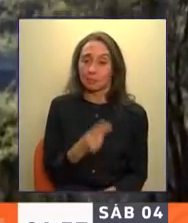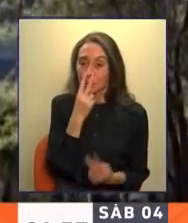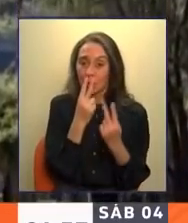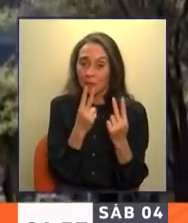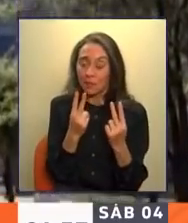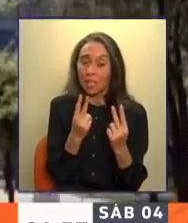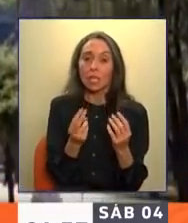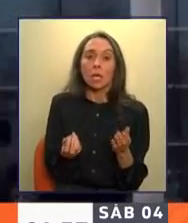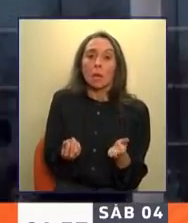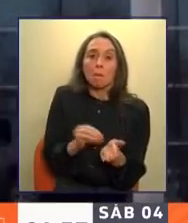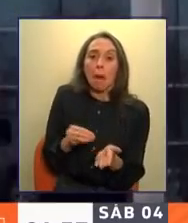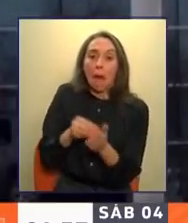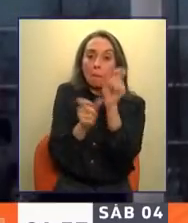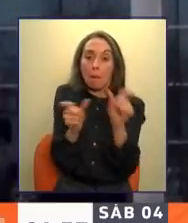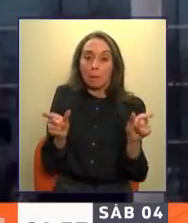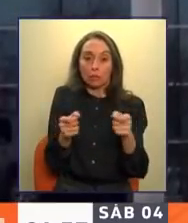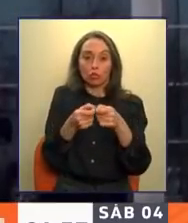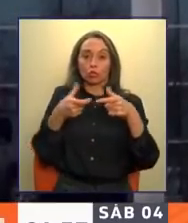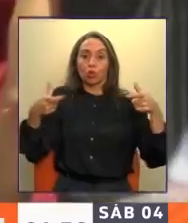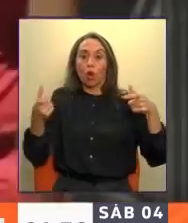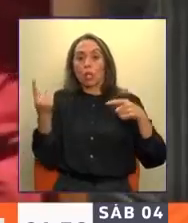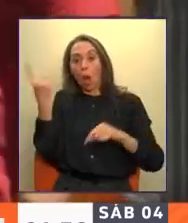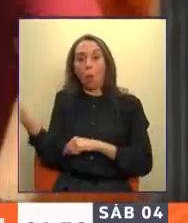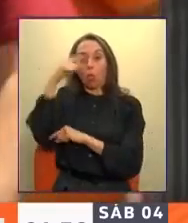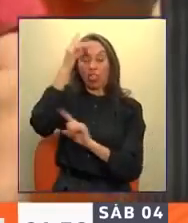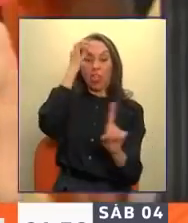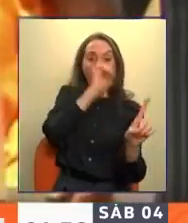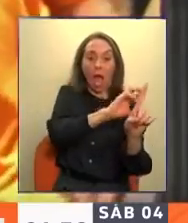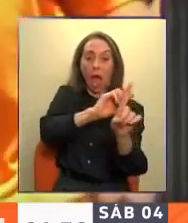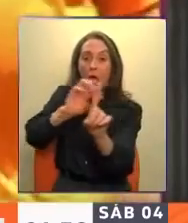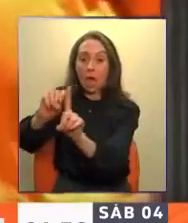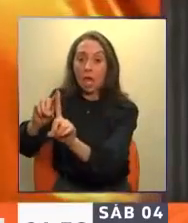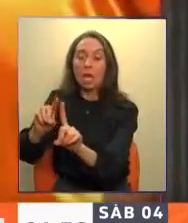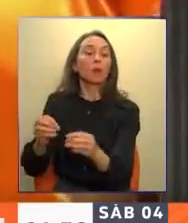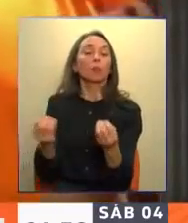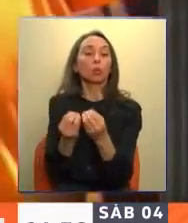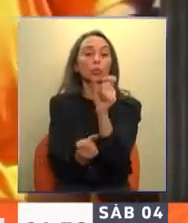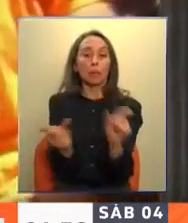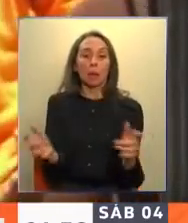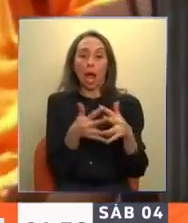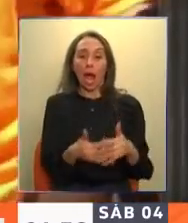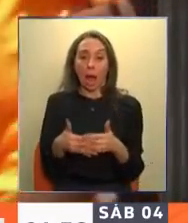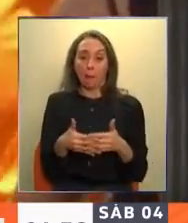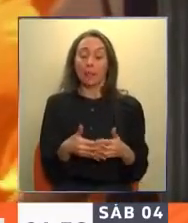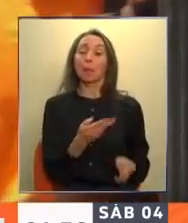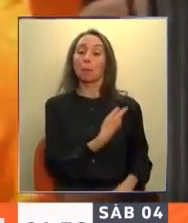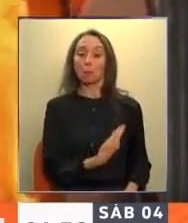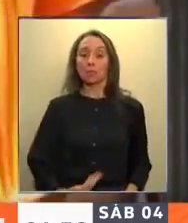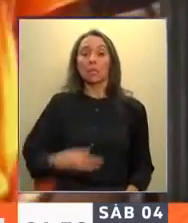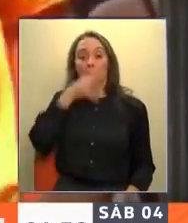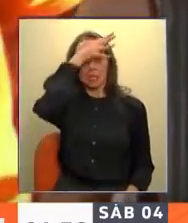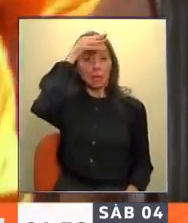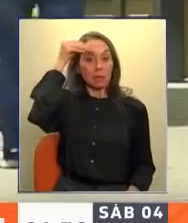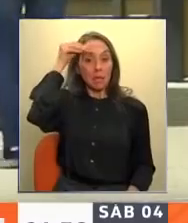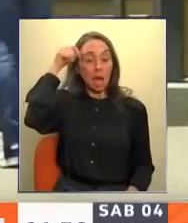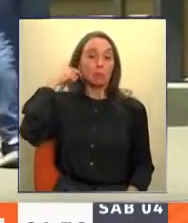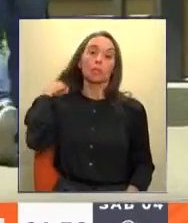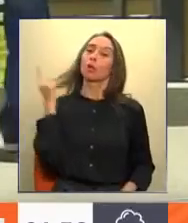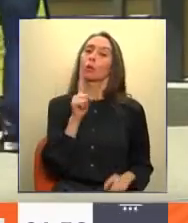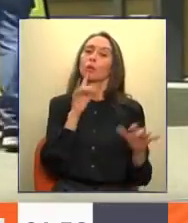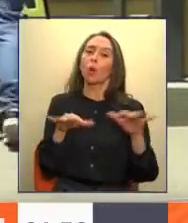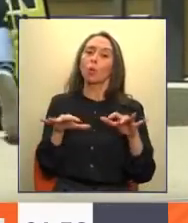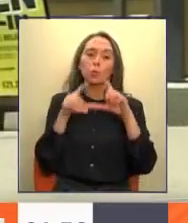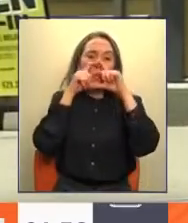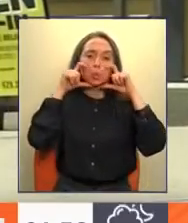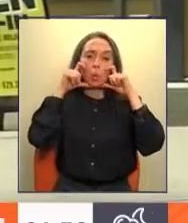repunte de casos de la enfermedad se atribuye a que gran parte de los estadounidenses, incluyendo el propio presidente Trump, no usaron mascarillas